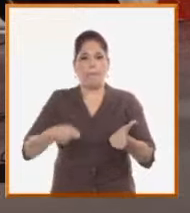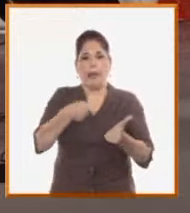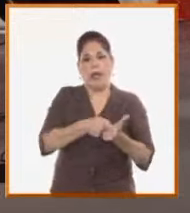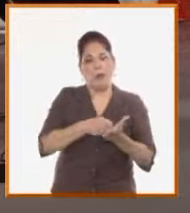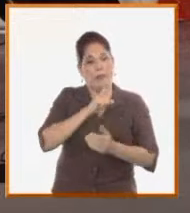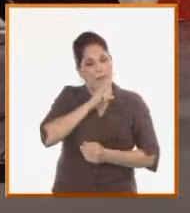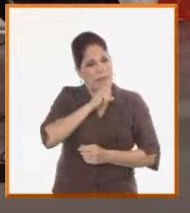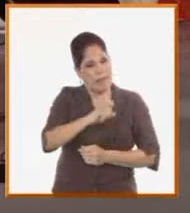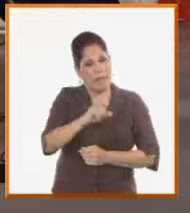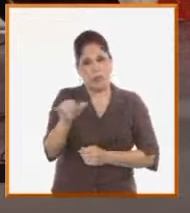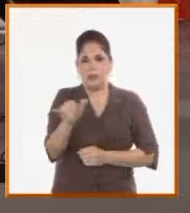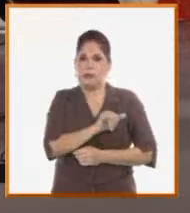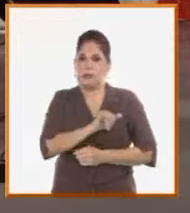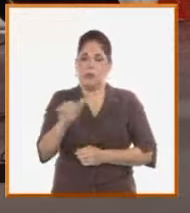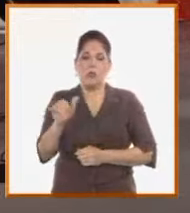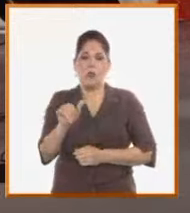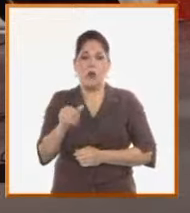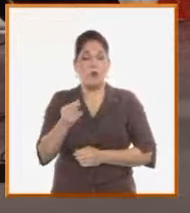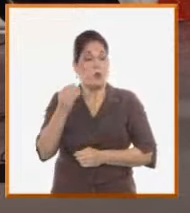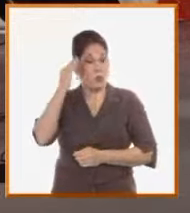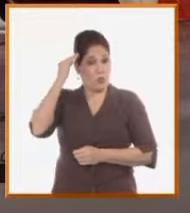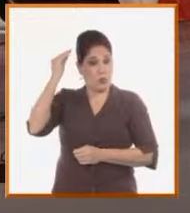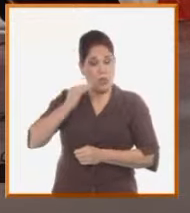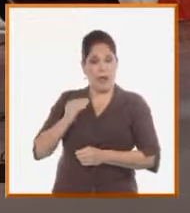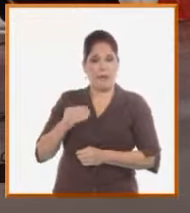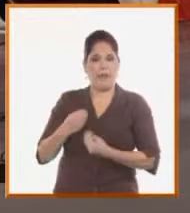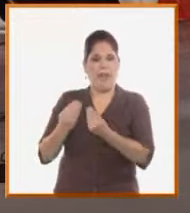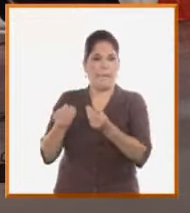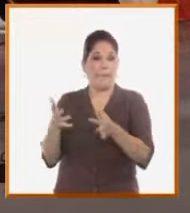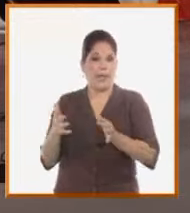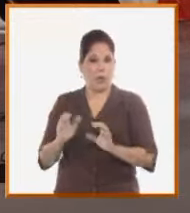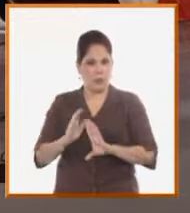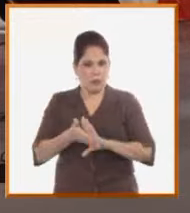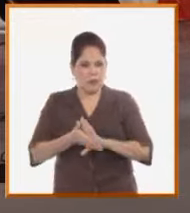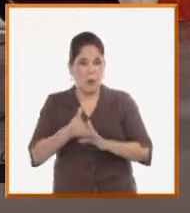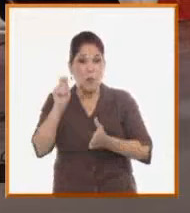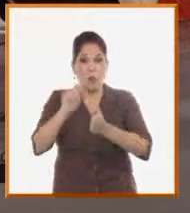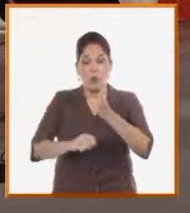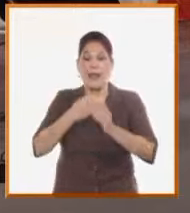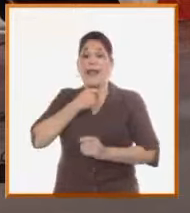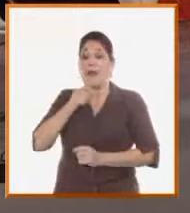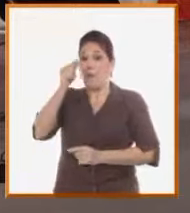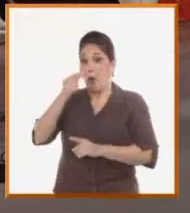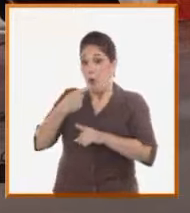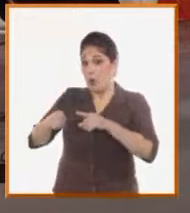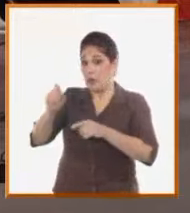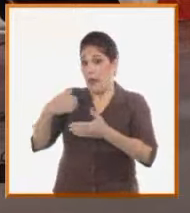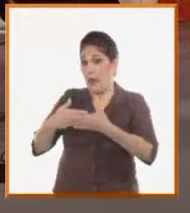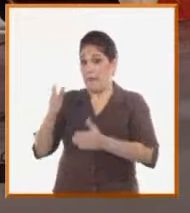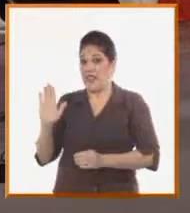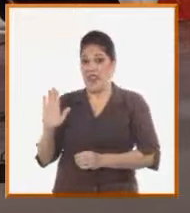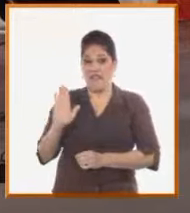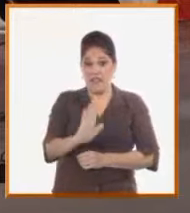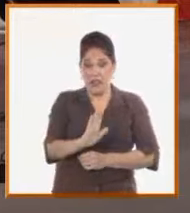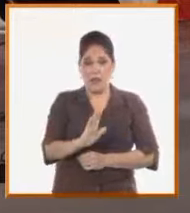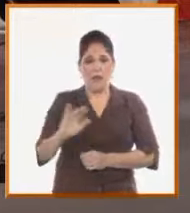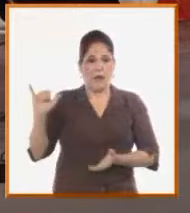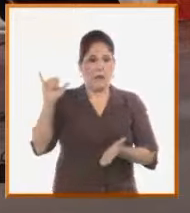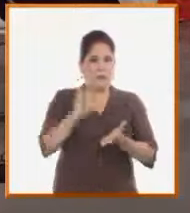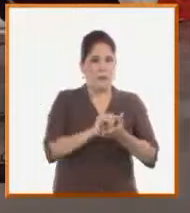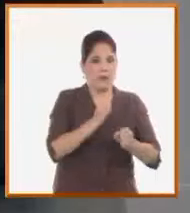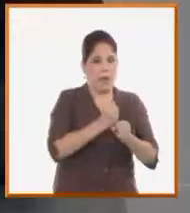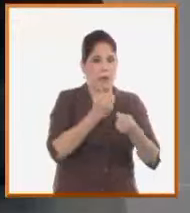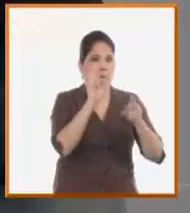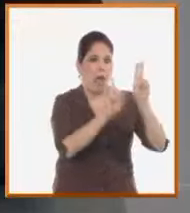anteriormente. Tratan de intimidar, amedrentar, sancionar y multar a las instituciones extranjeras que trabajan con Cuba.